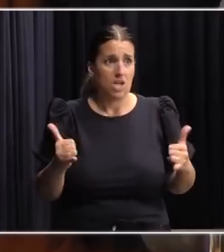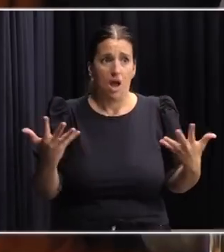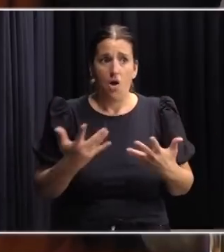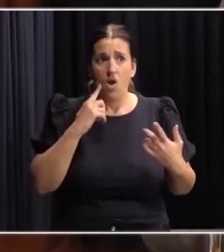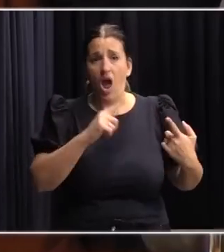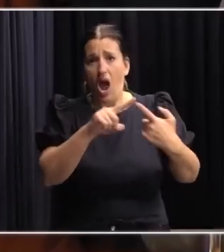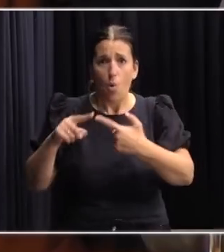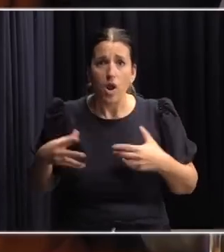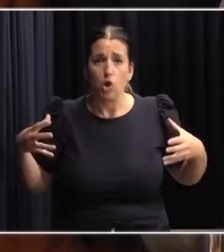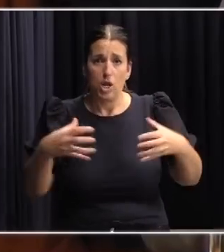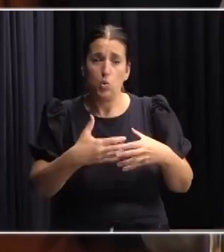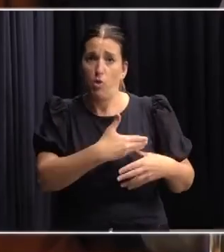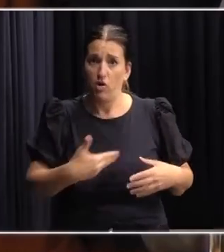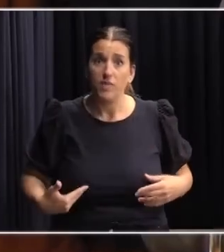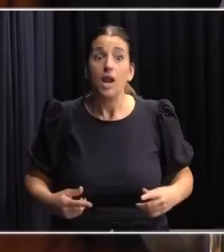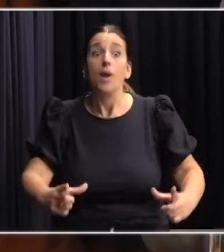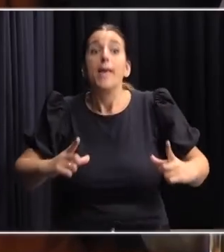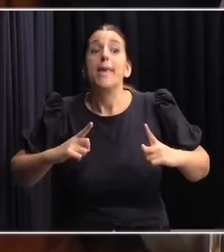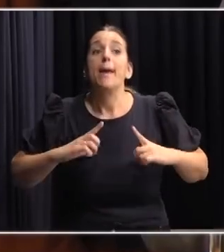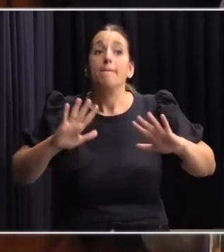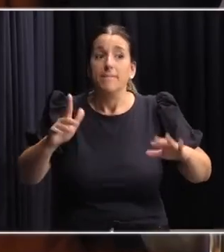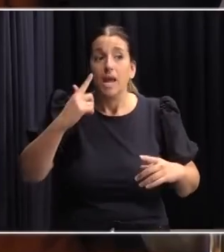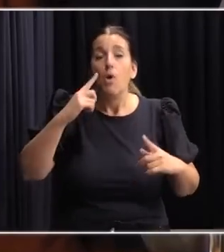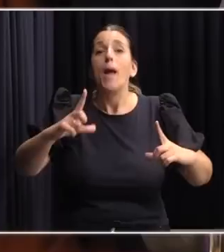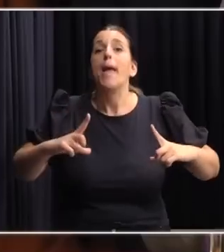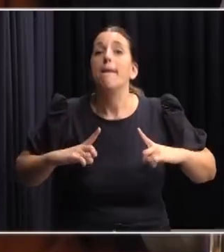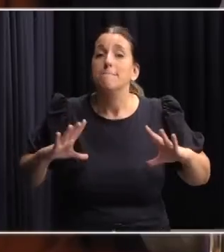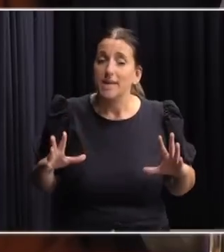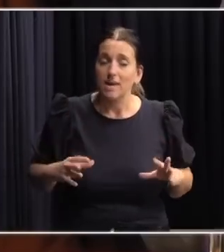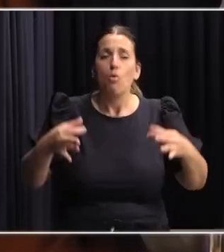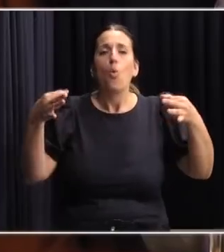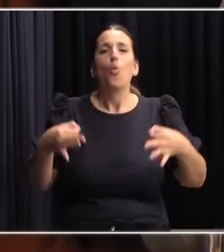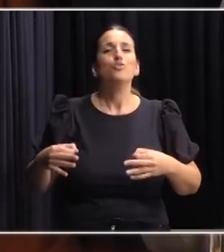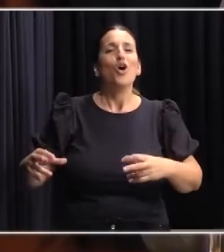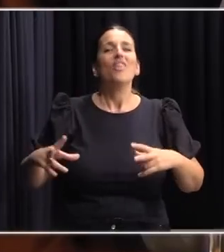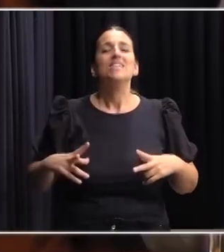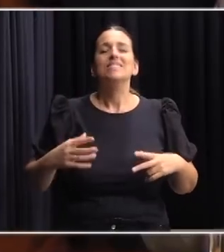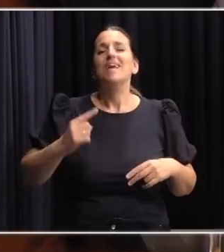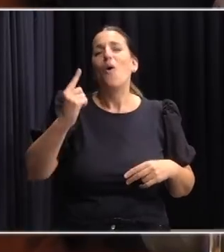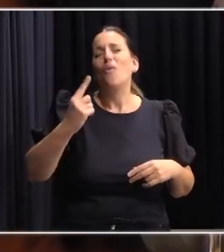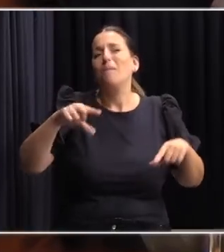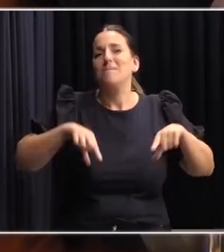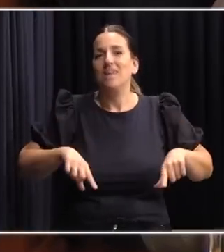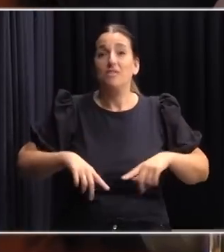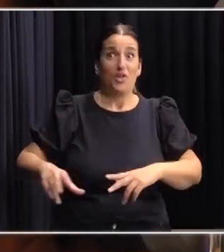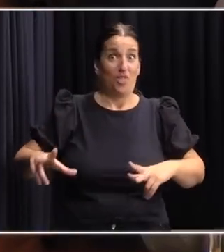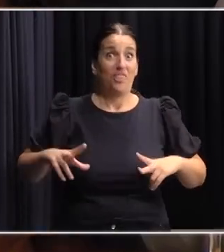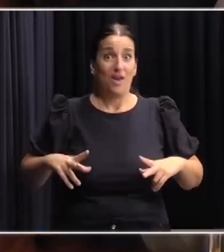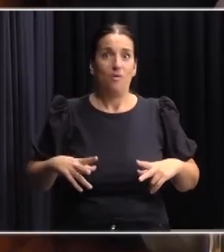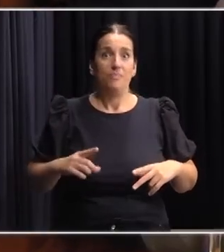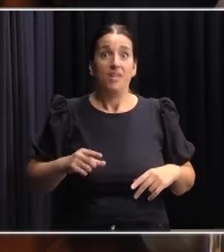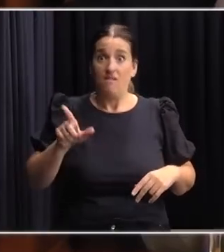acuerdo con la coalición de gobierno, y esperemos, esperemos, decía recién un ministro, que